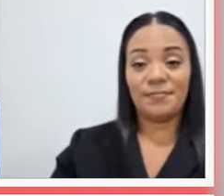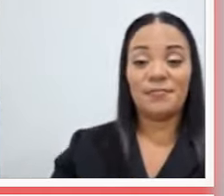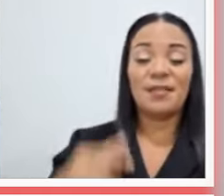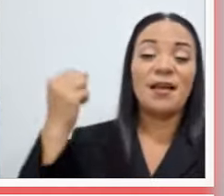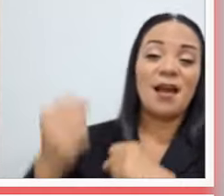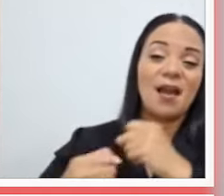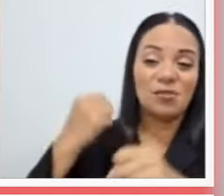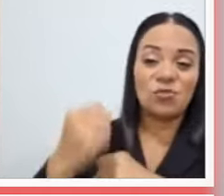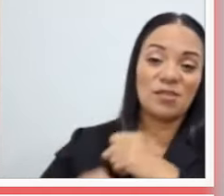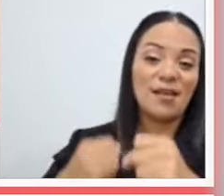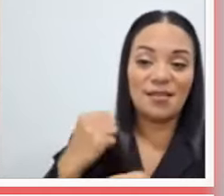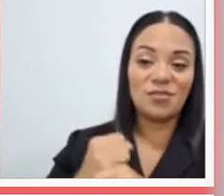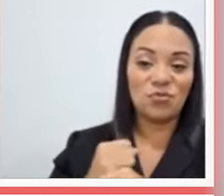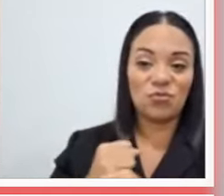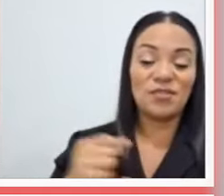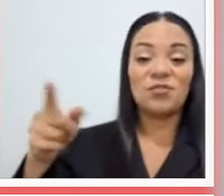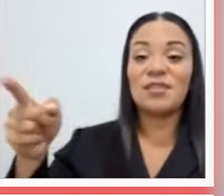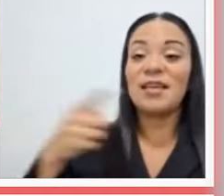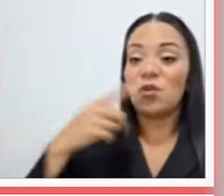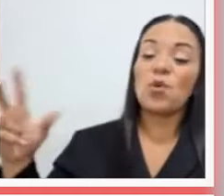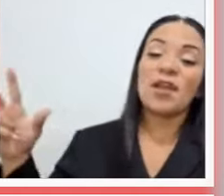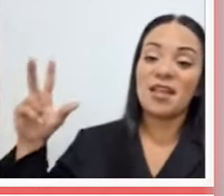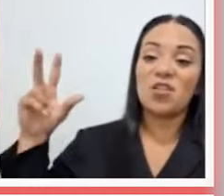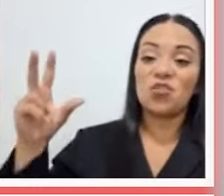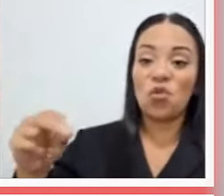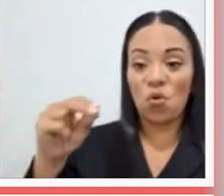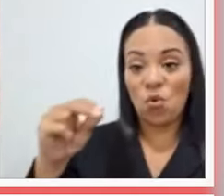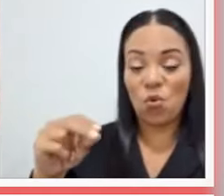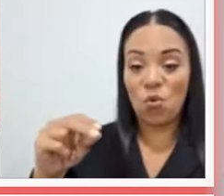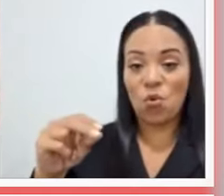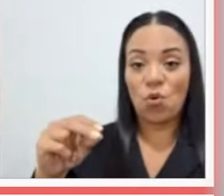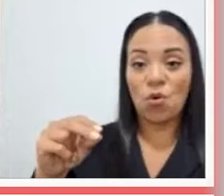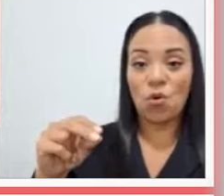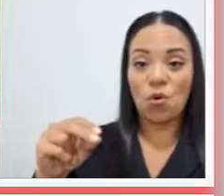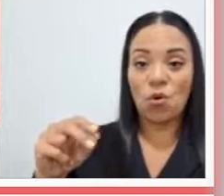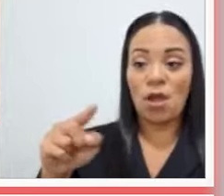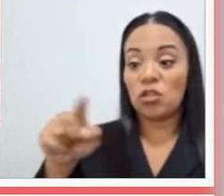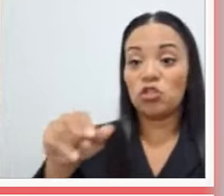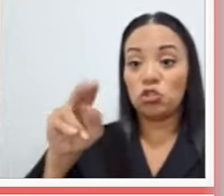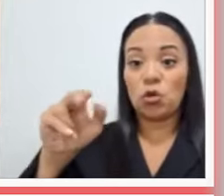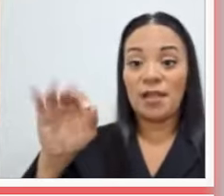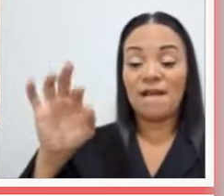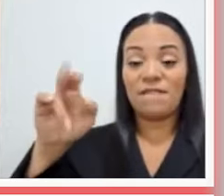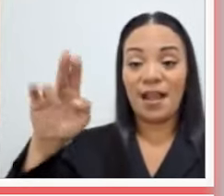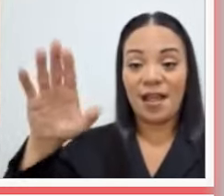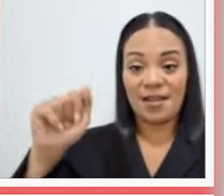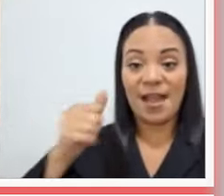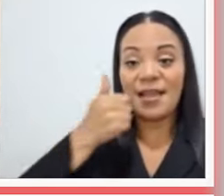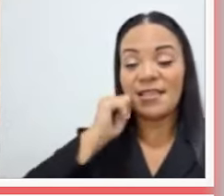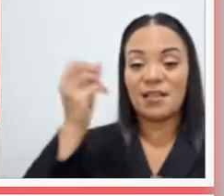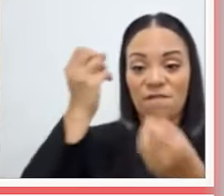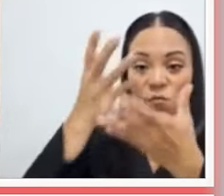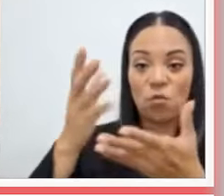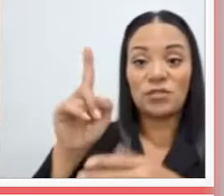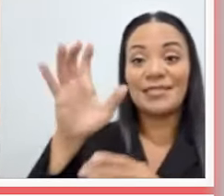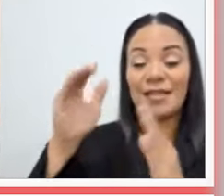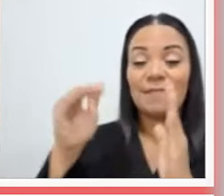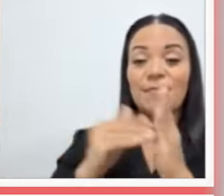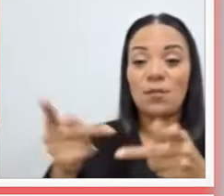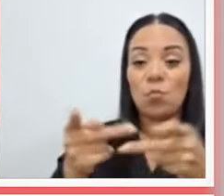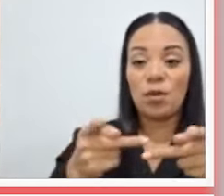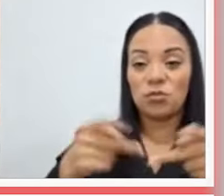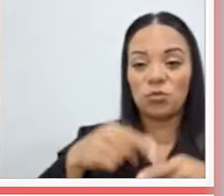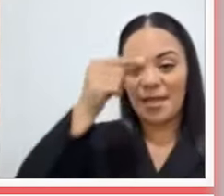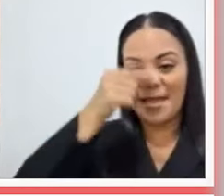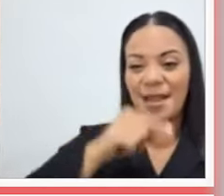le dijeron que no a la zona franca que ayer anunció 100 mil puestos en Grecia, en